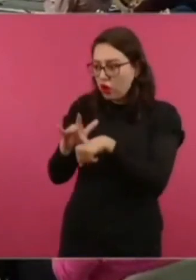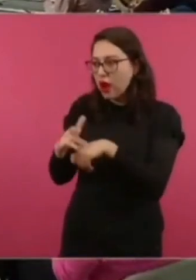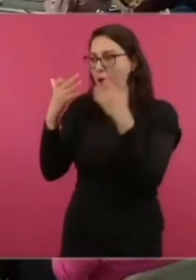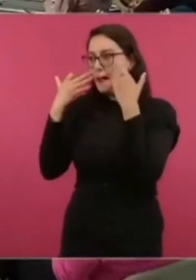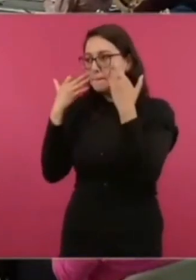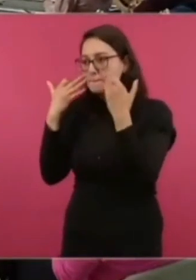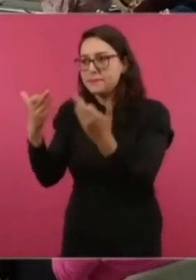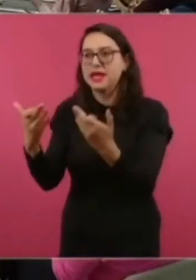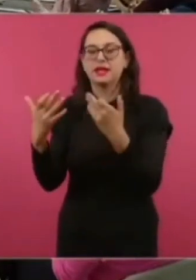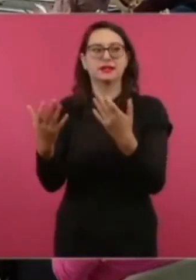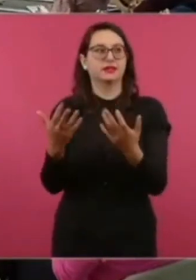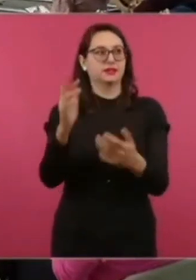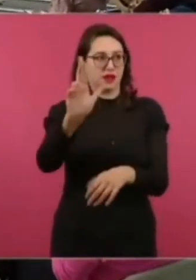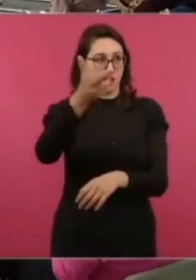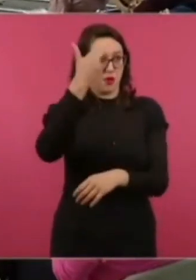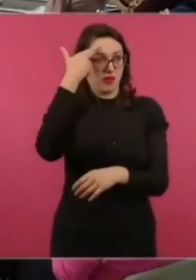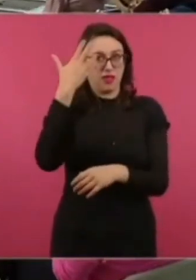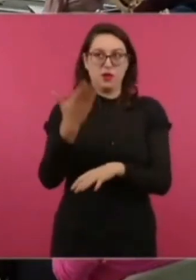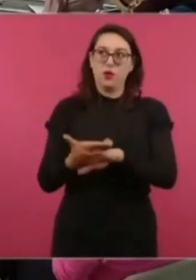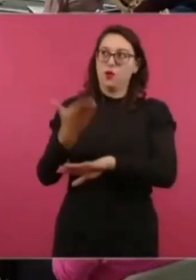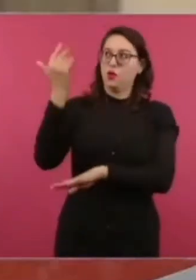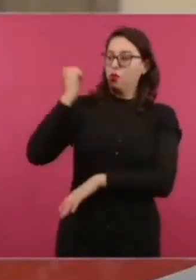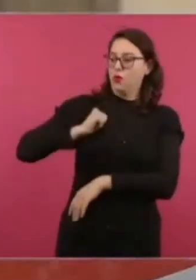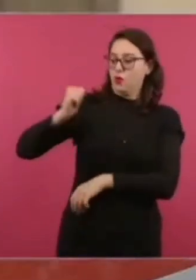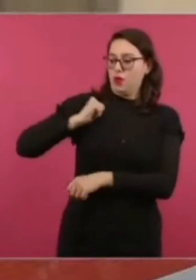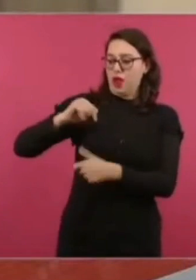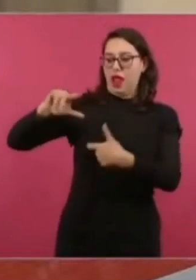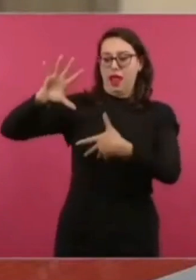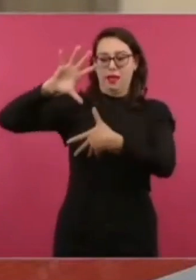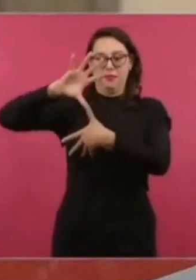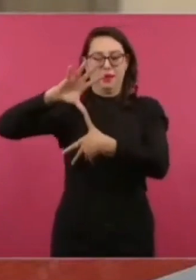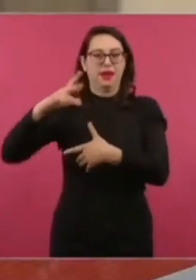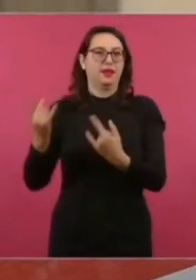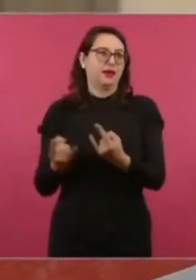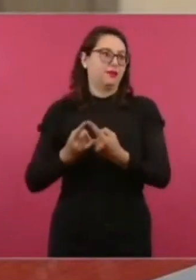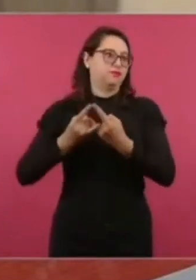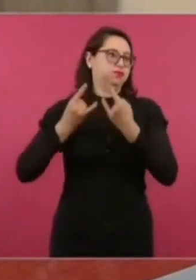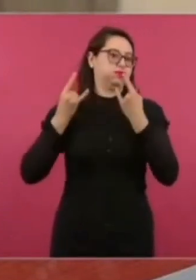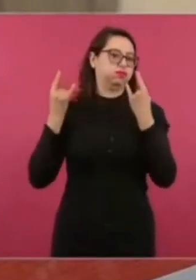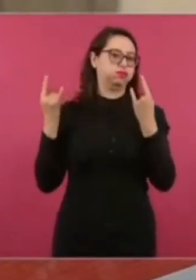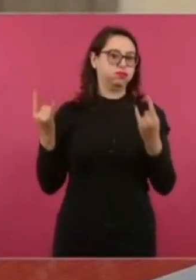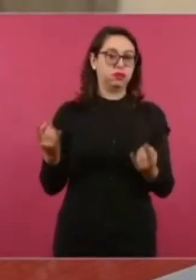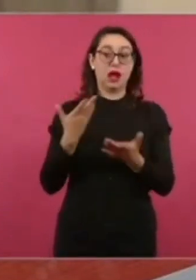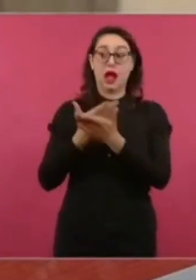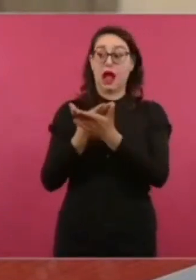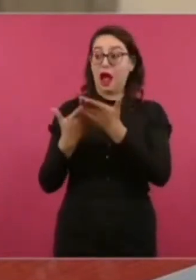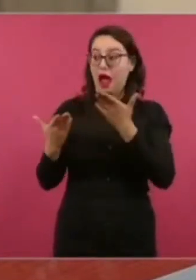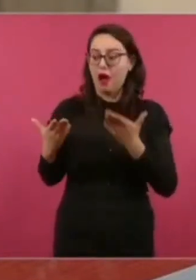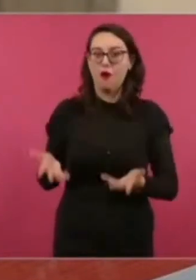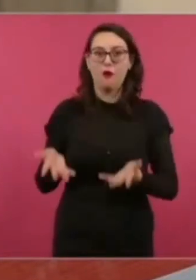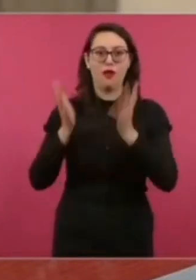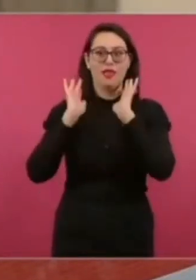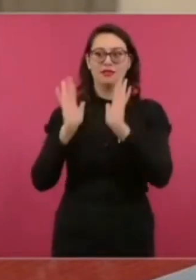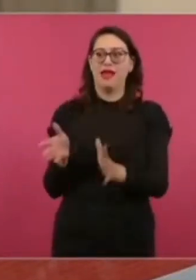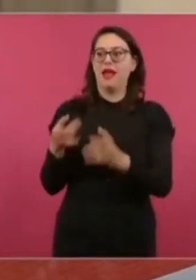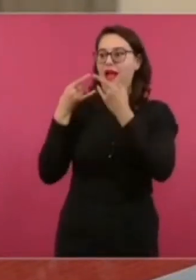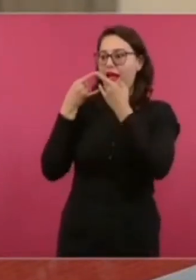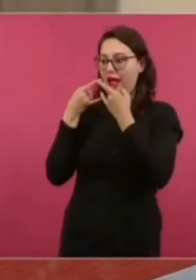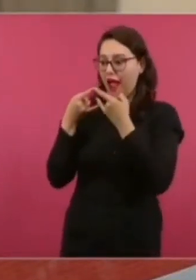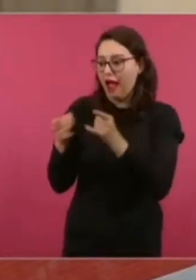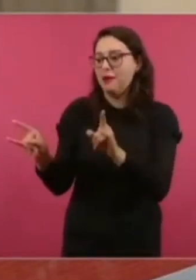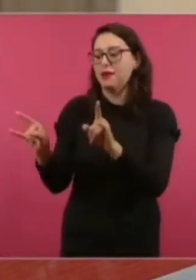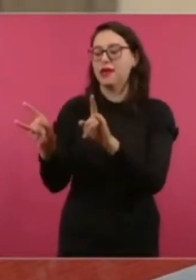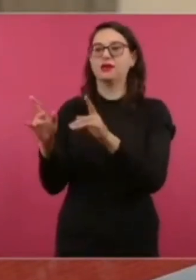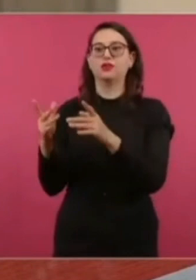de nuestra América y que ahora se expondrá al mundo con la construcción de 1